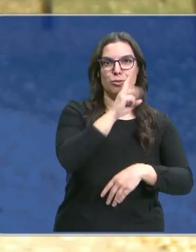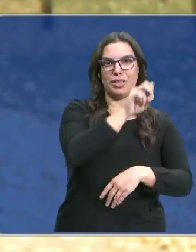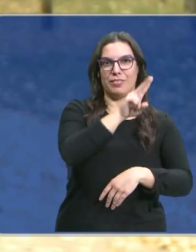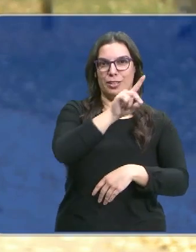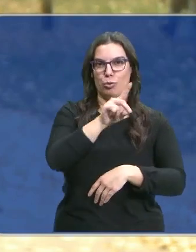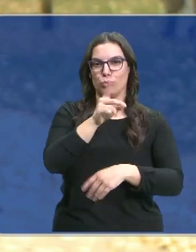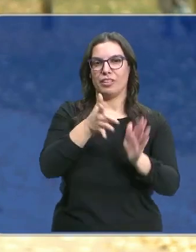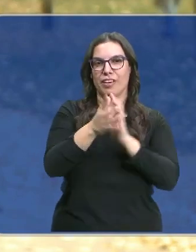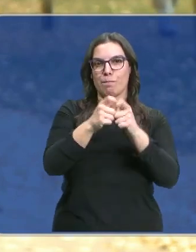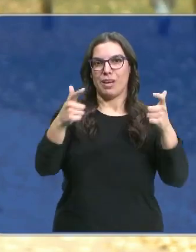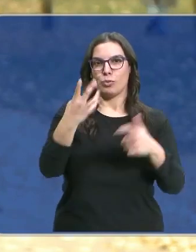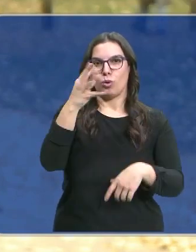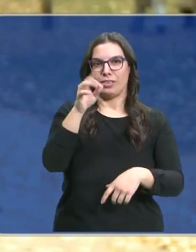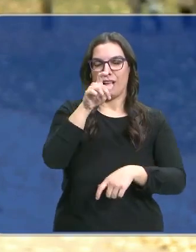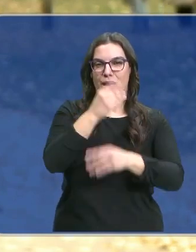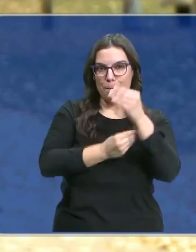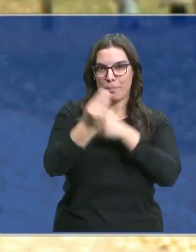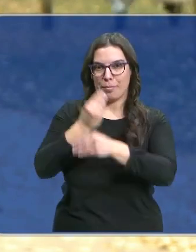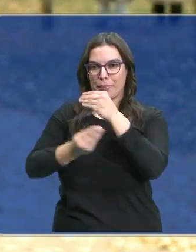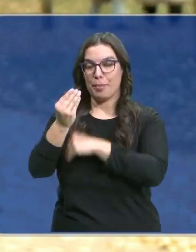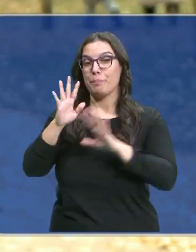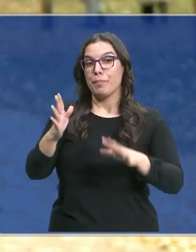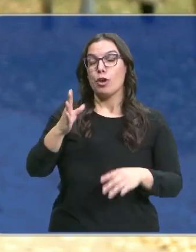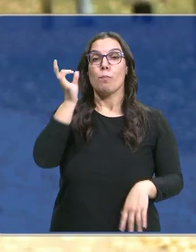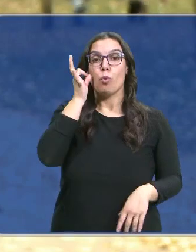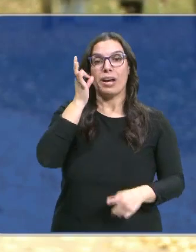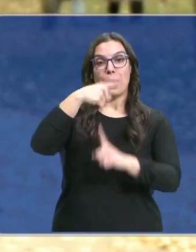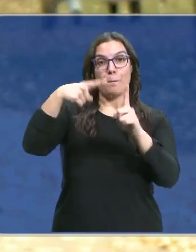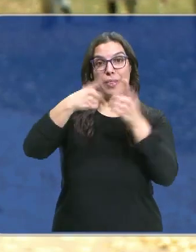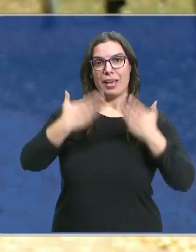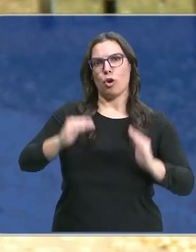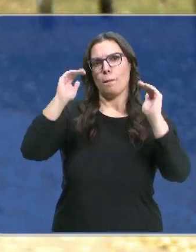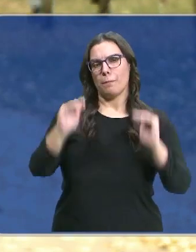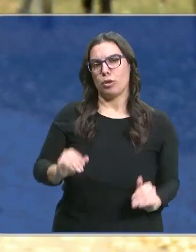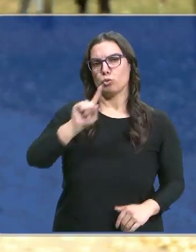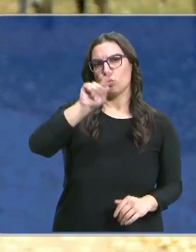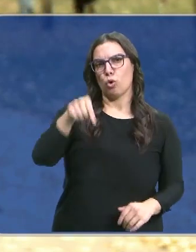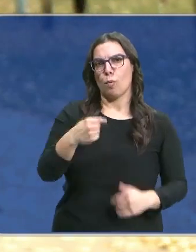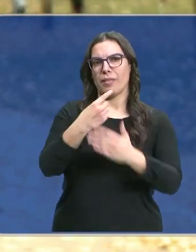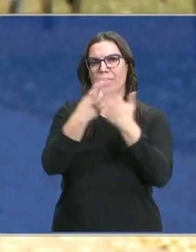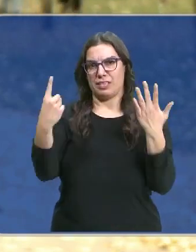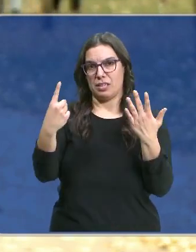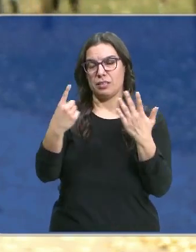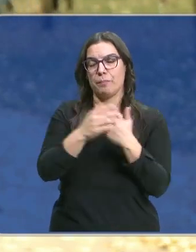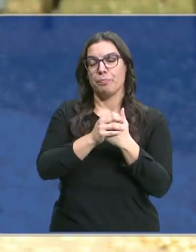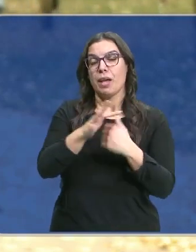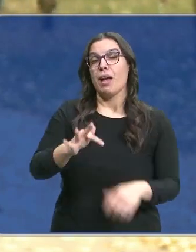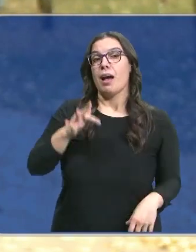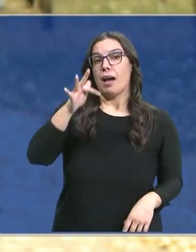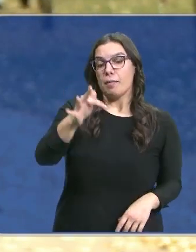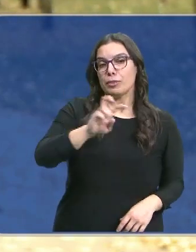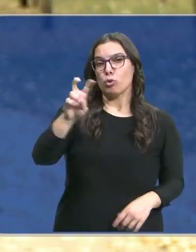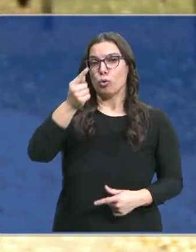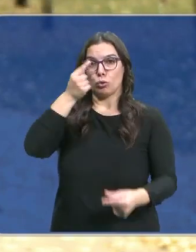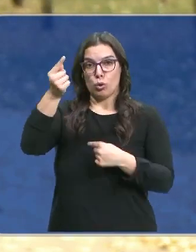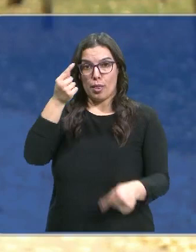Han sido 40 más. Eso sí, baja la media de hijos de las mujeres españolas. Se sitúa en el 1,16. Y además, otro